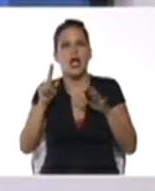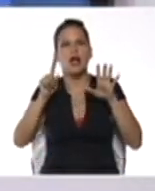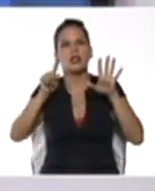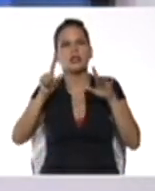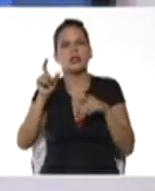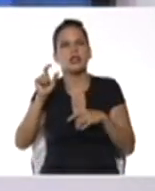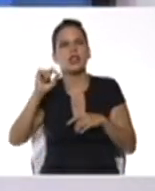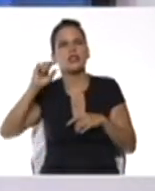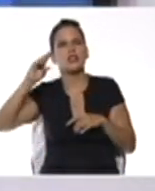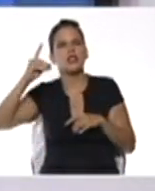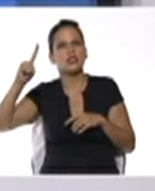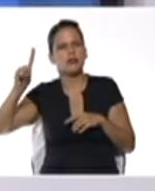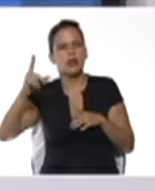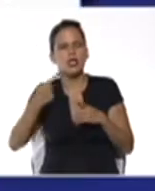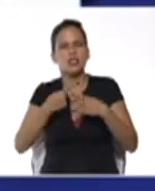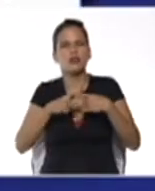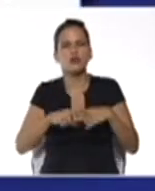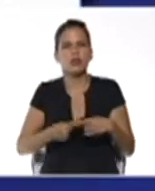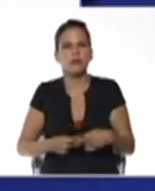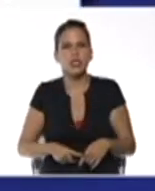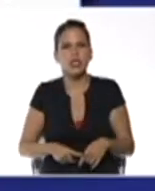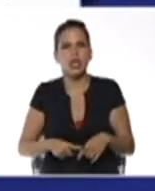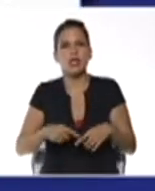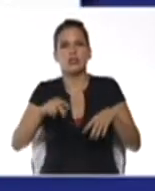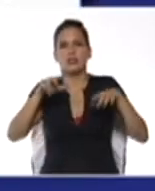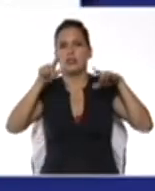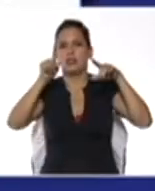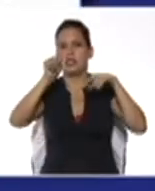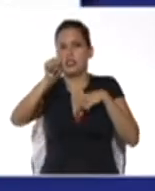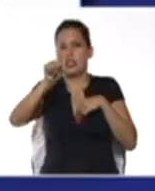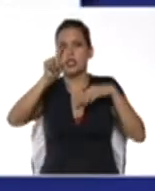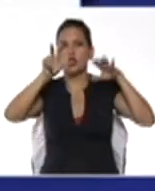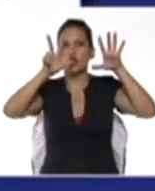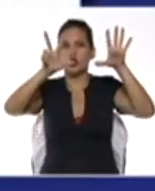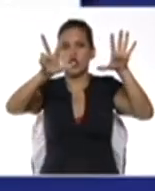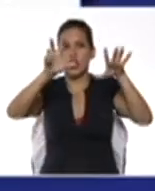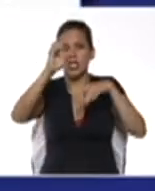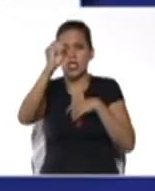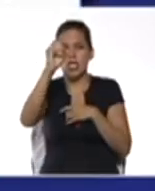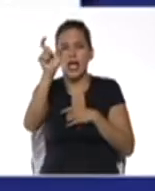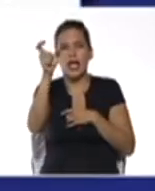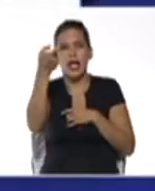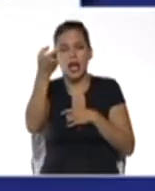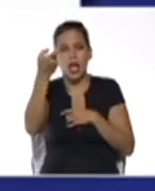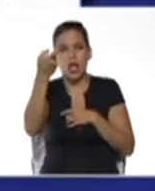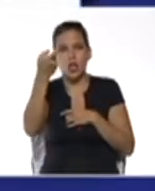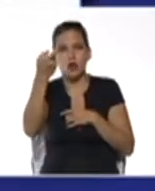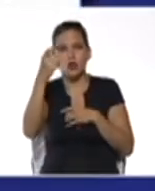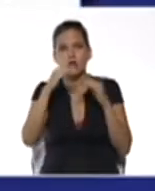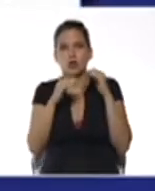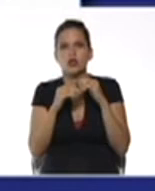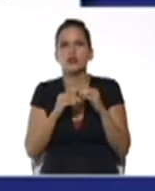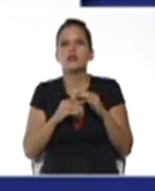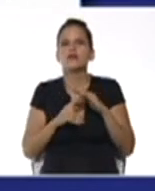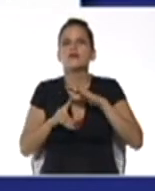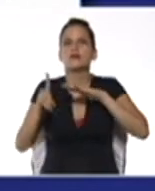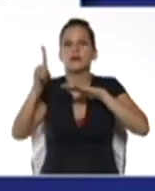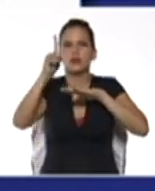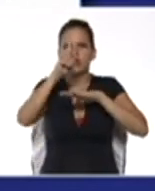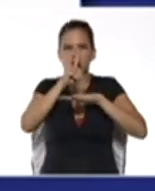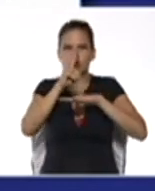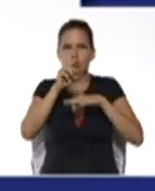grados sobre pi. Ejemplo, pi medio es igual a pi medio por 180 grados